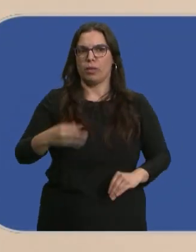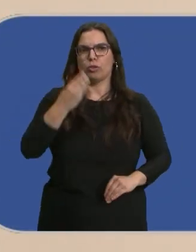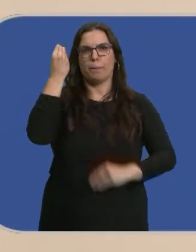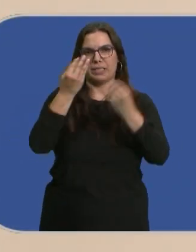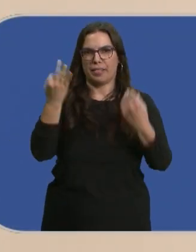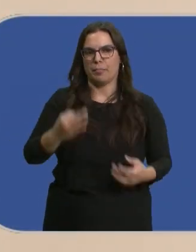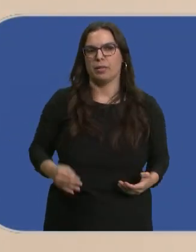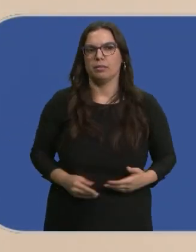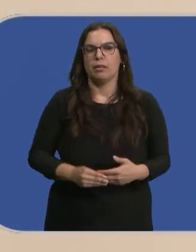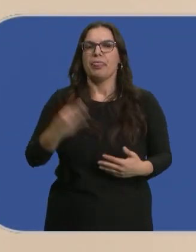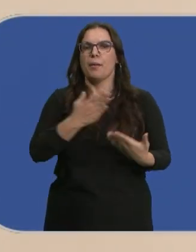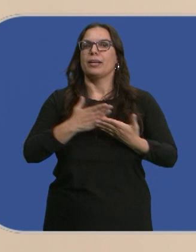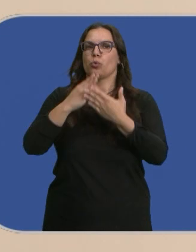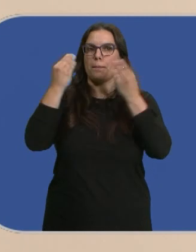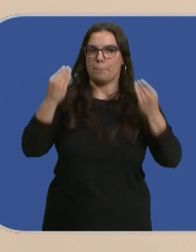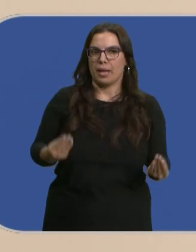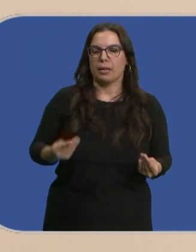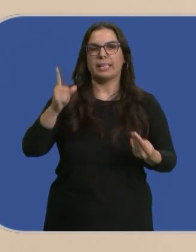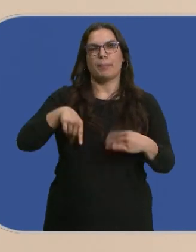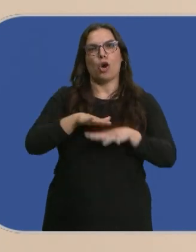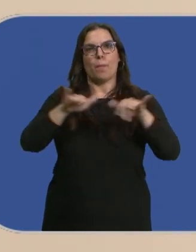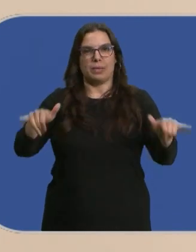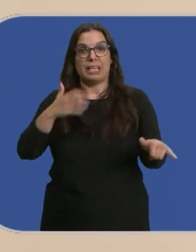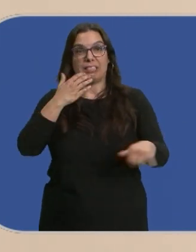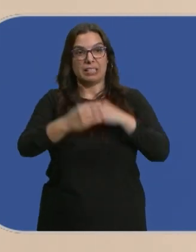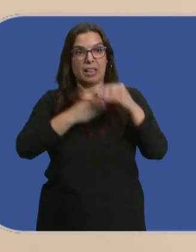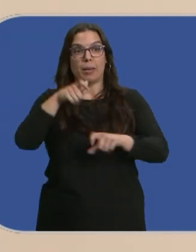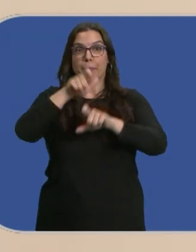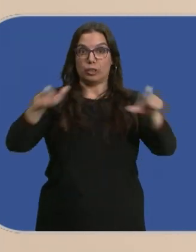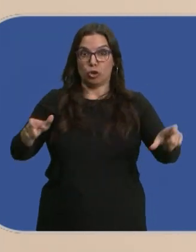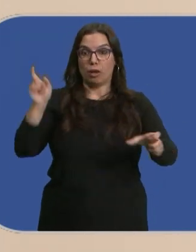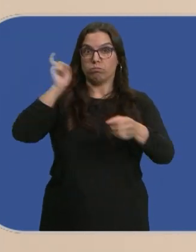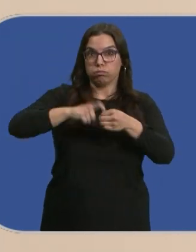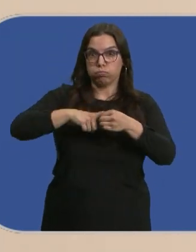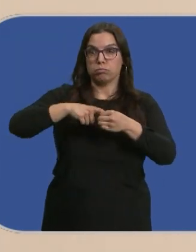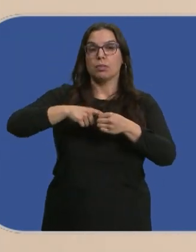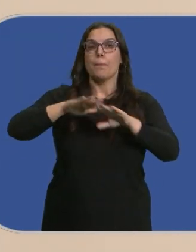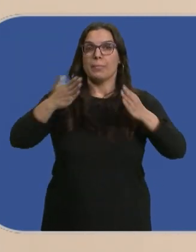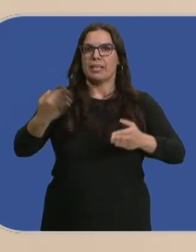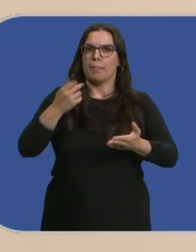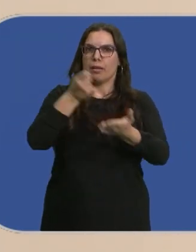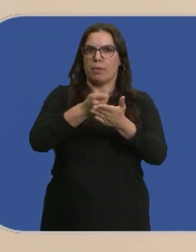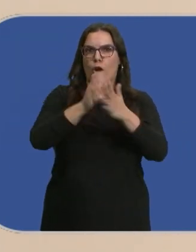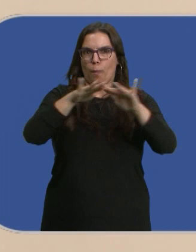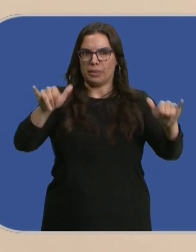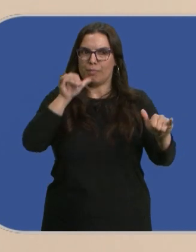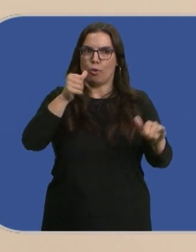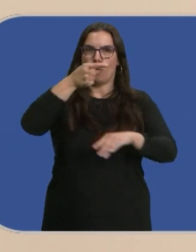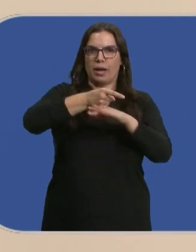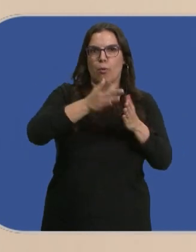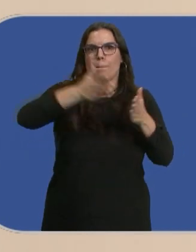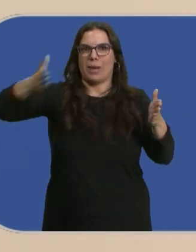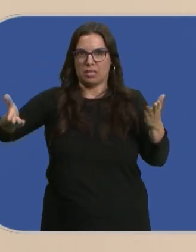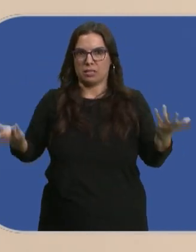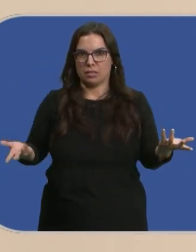Eso, evidentemente, debe estudiarse bien. Debe hacerse compensando también si se hace a las personas que van a estar en las mesas electorales, porque les vamos a obligar a estar